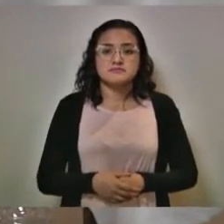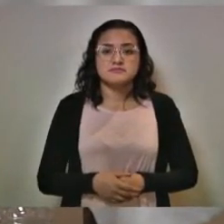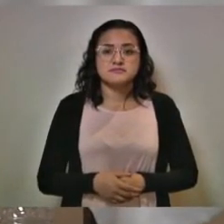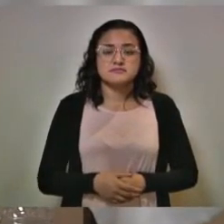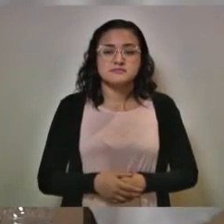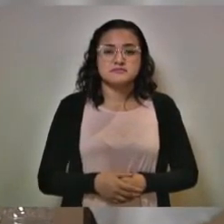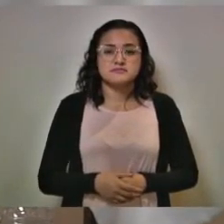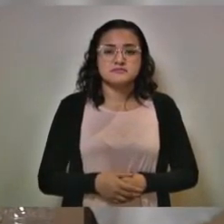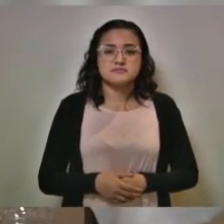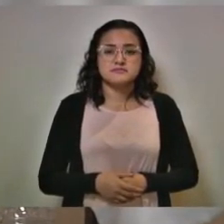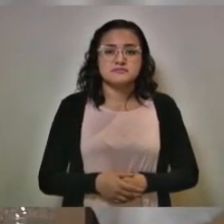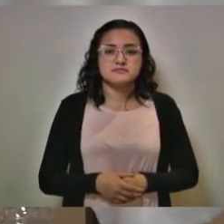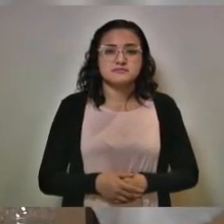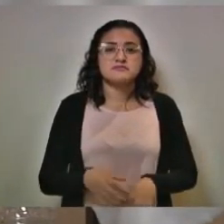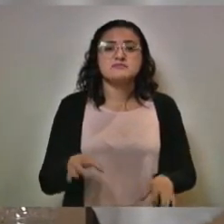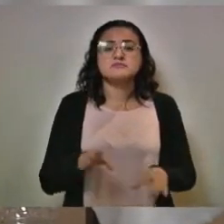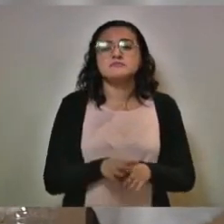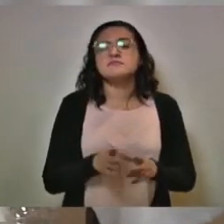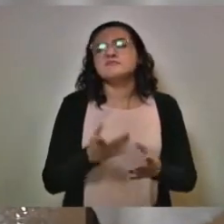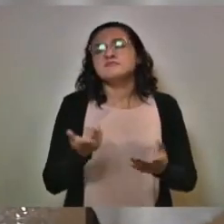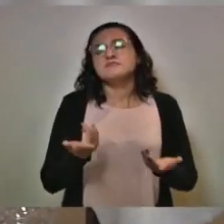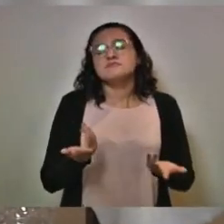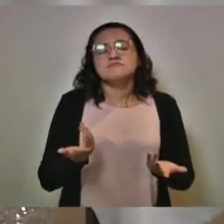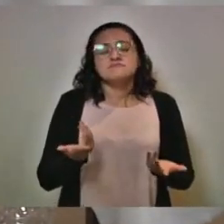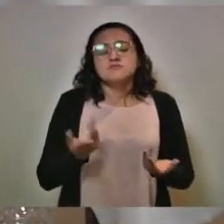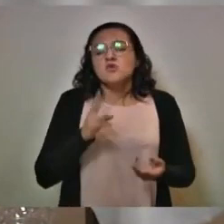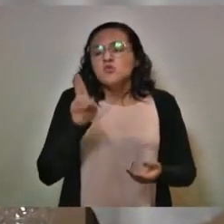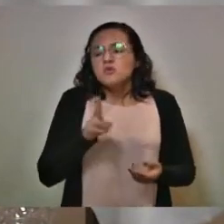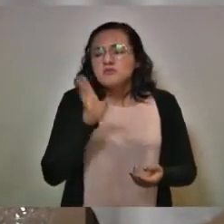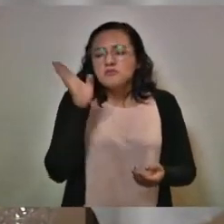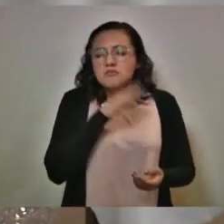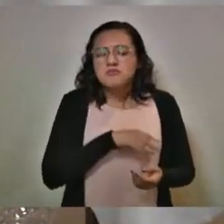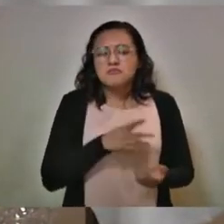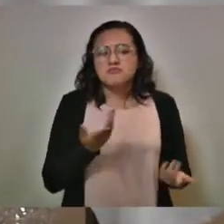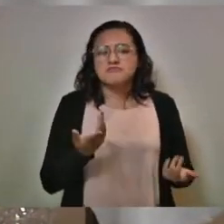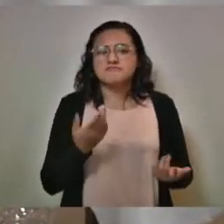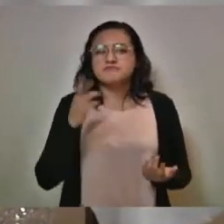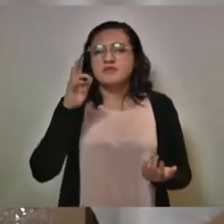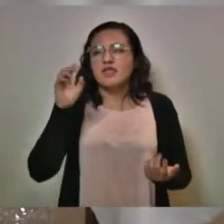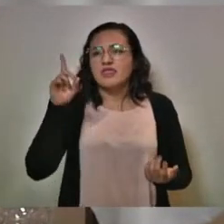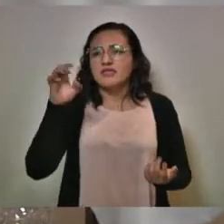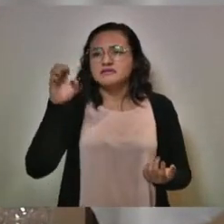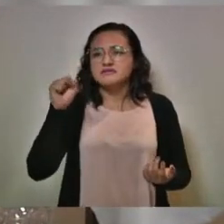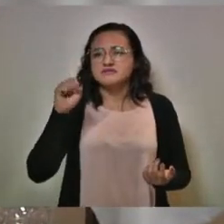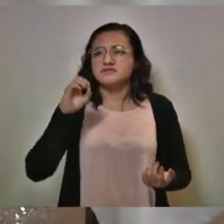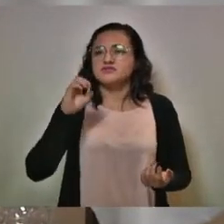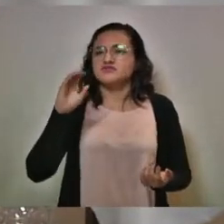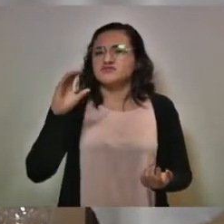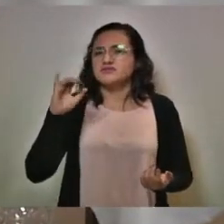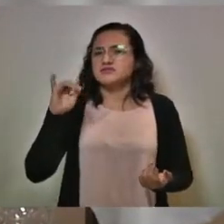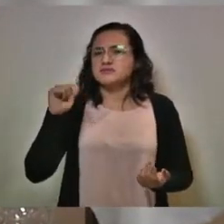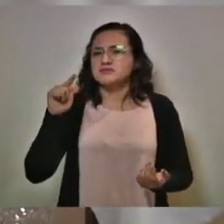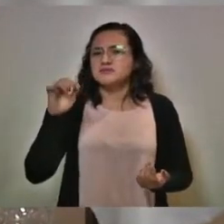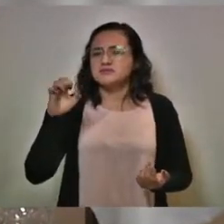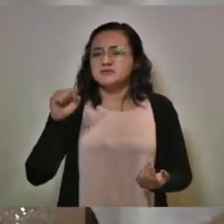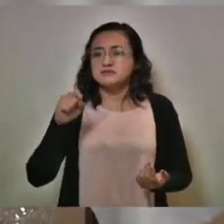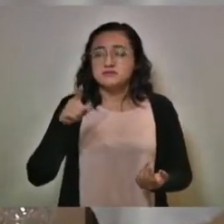benditas redes sociales, porque si no existieran las redes sociales, imagínense,